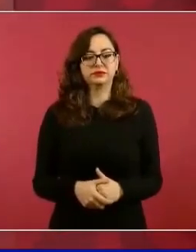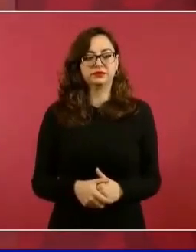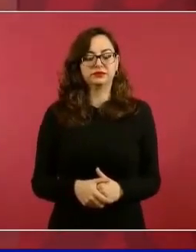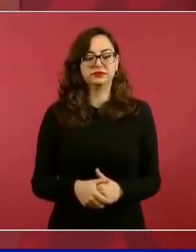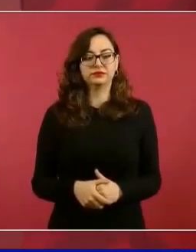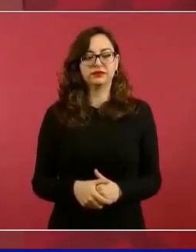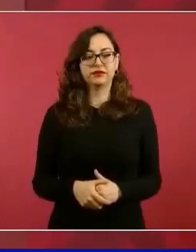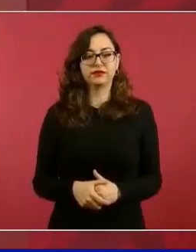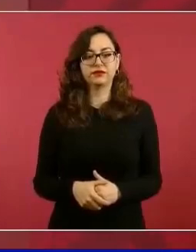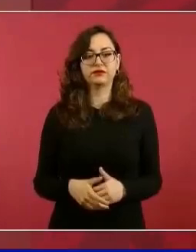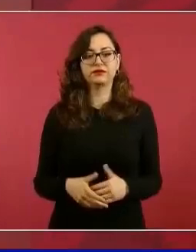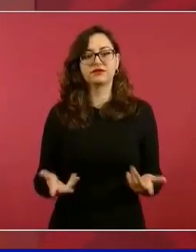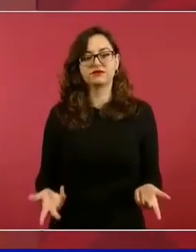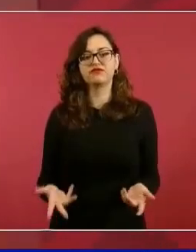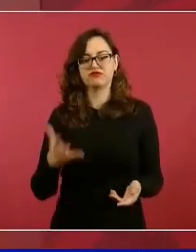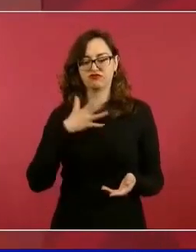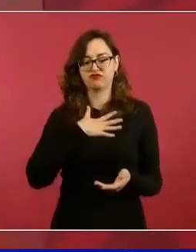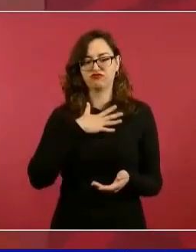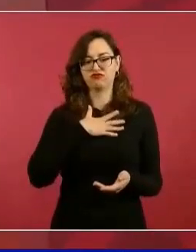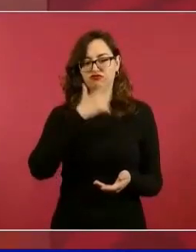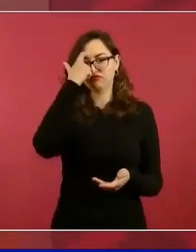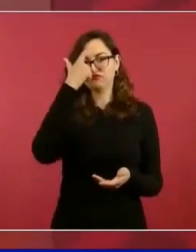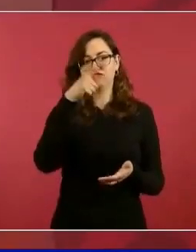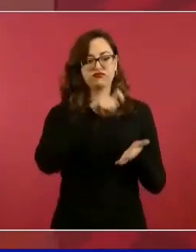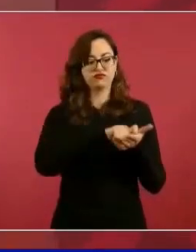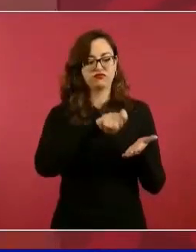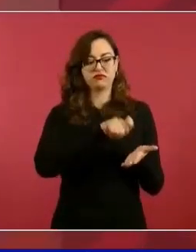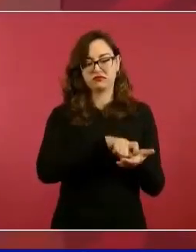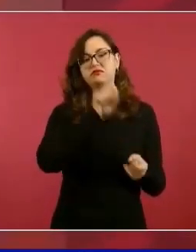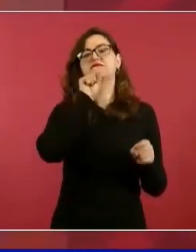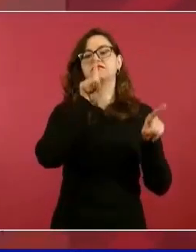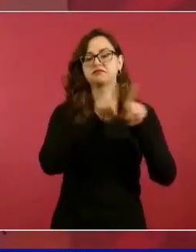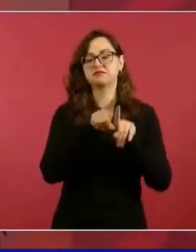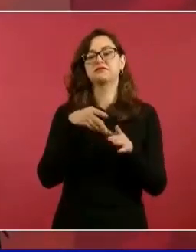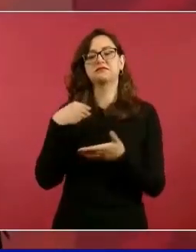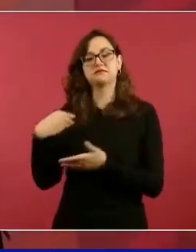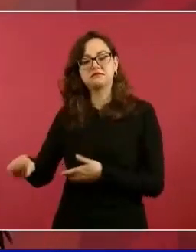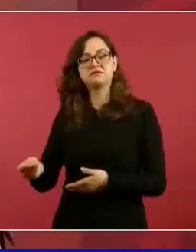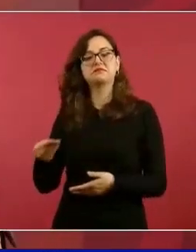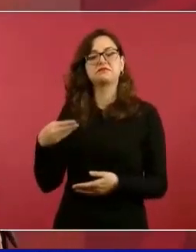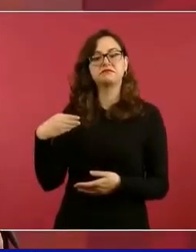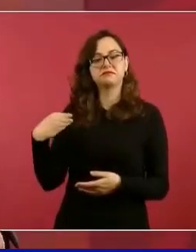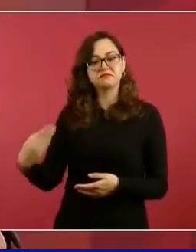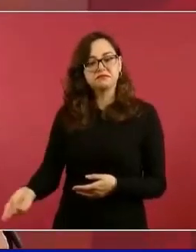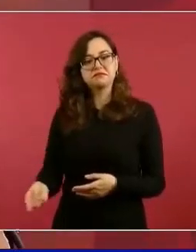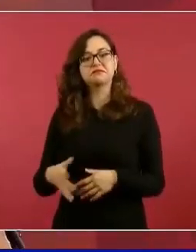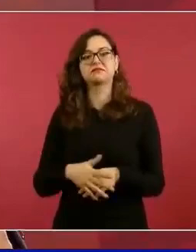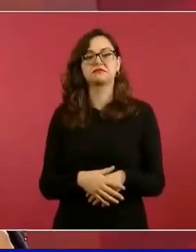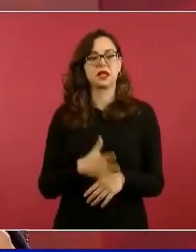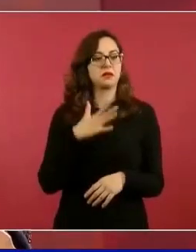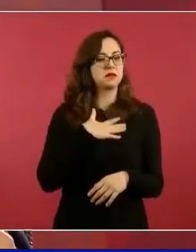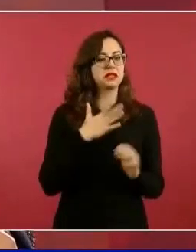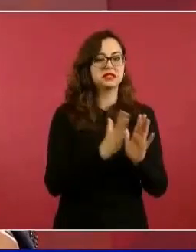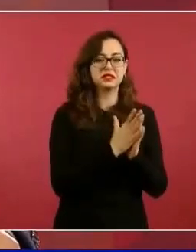mis textos, los libros.